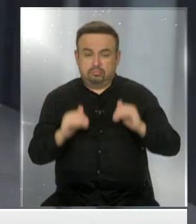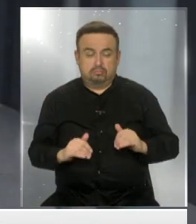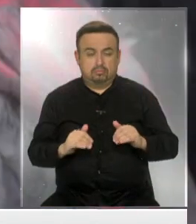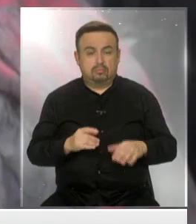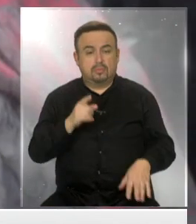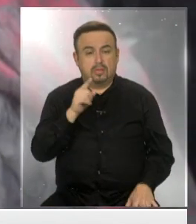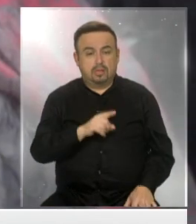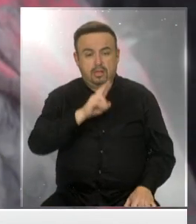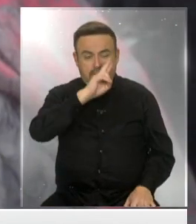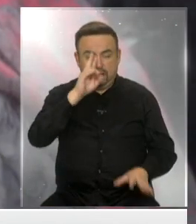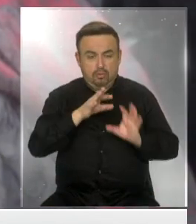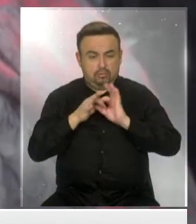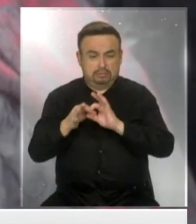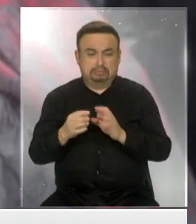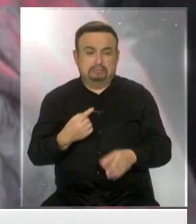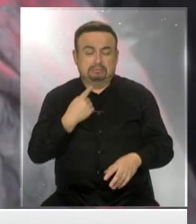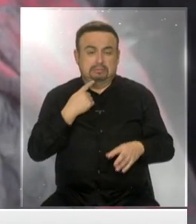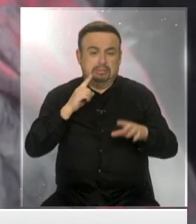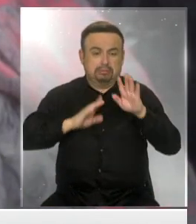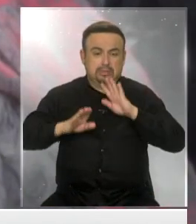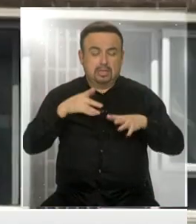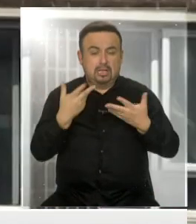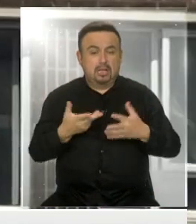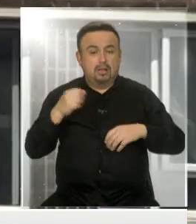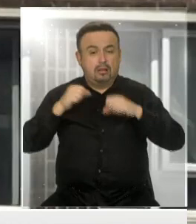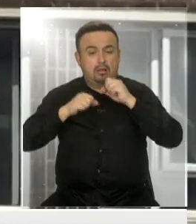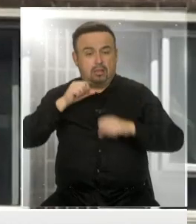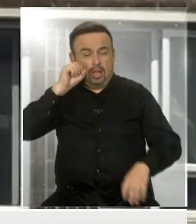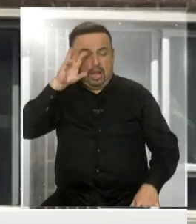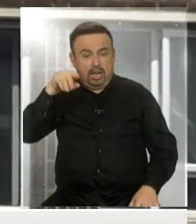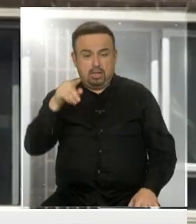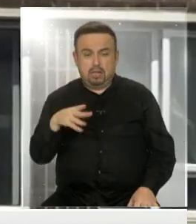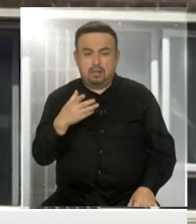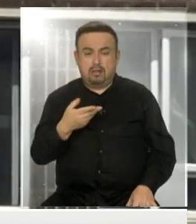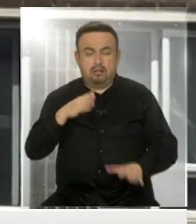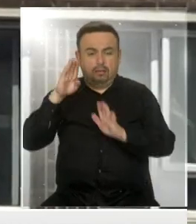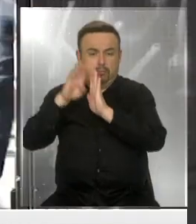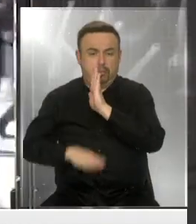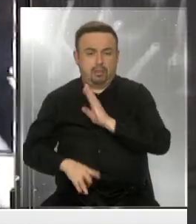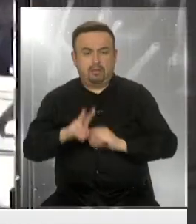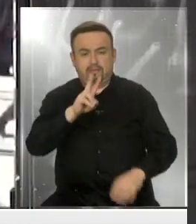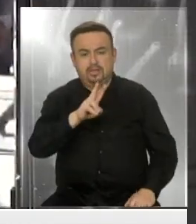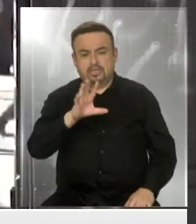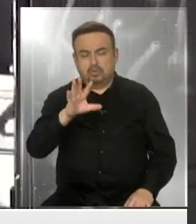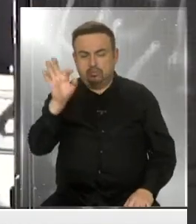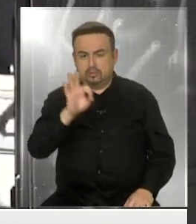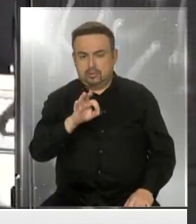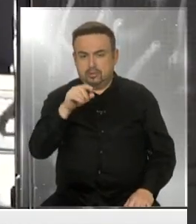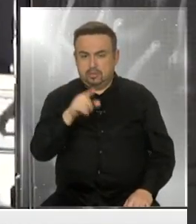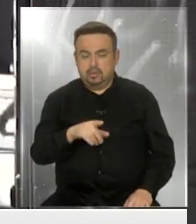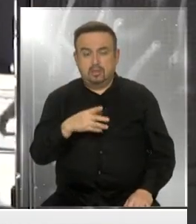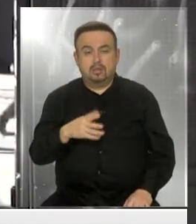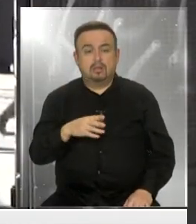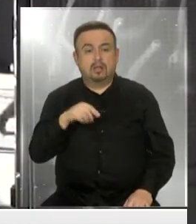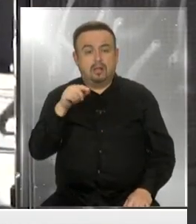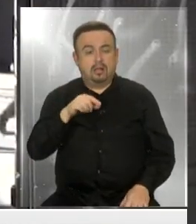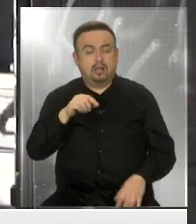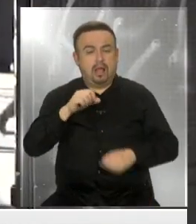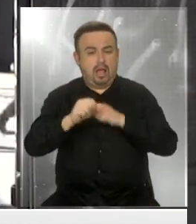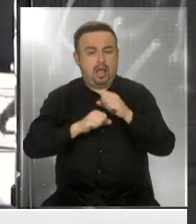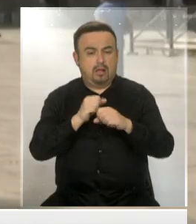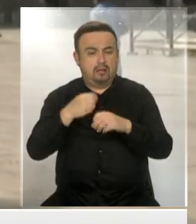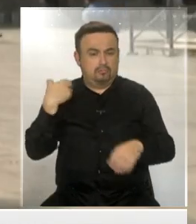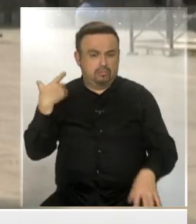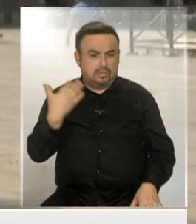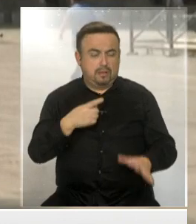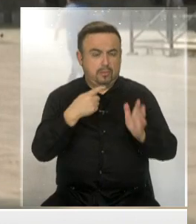amenaza a Reino Unido, la producción industrial en Alemania registró una caída del 25% interanual, el mayor desde